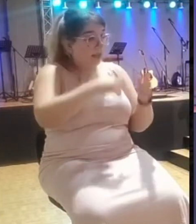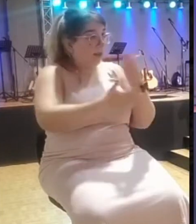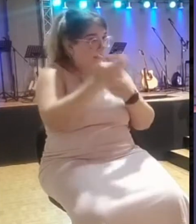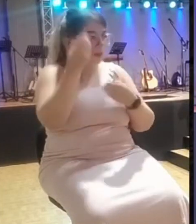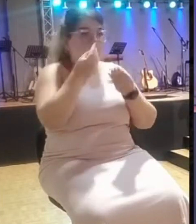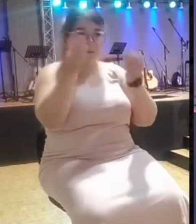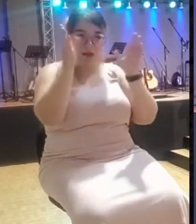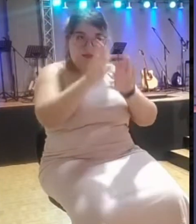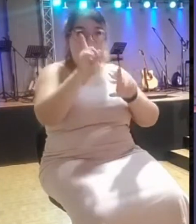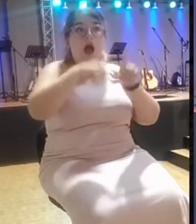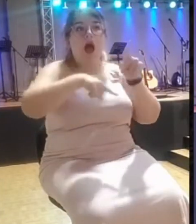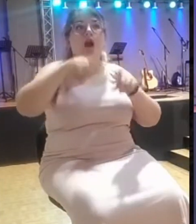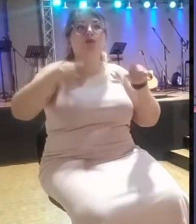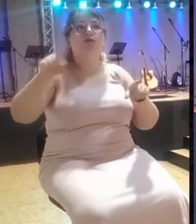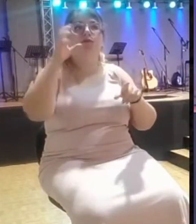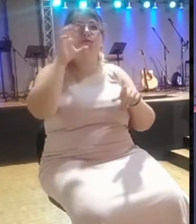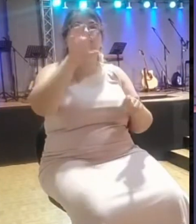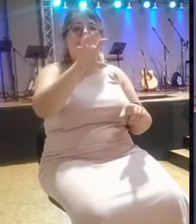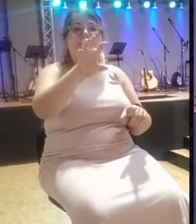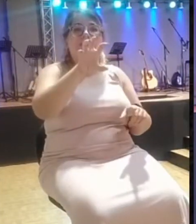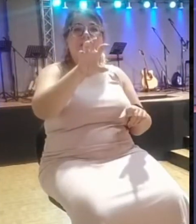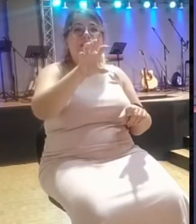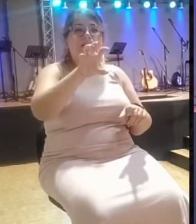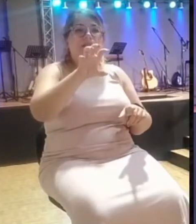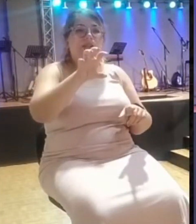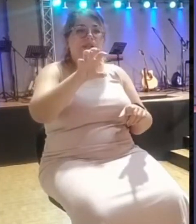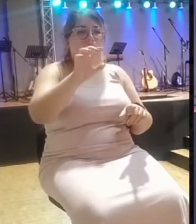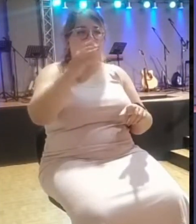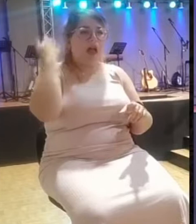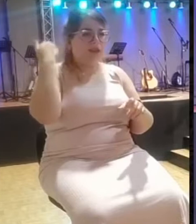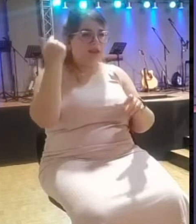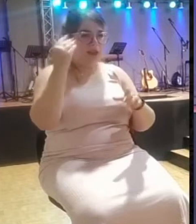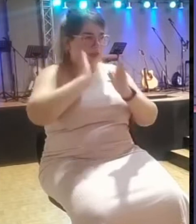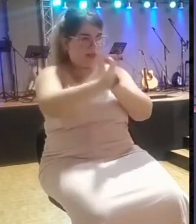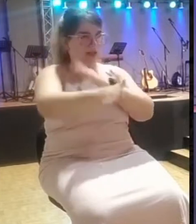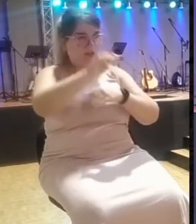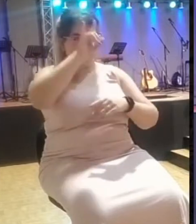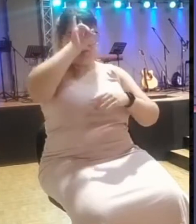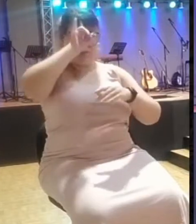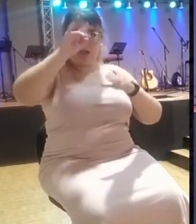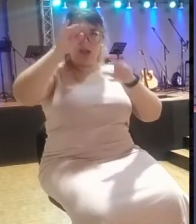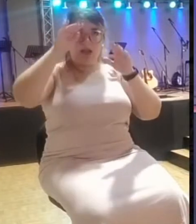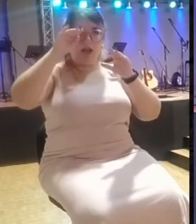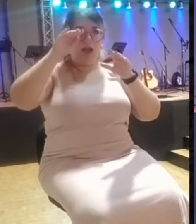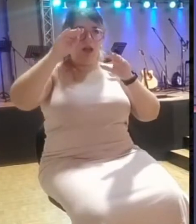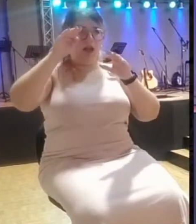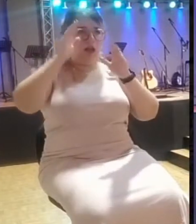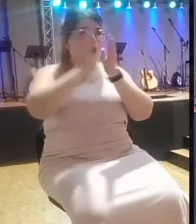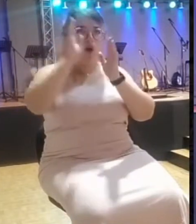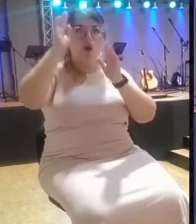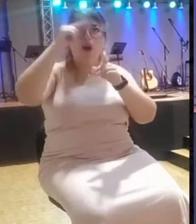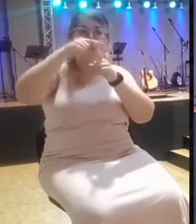en muchos países todavía, y antes, adoraban directamente a Satanás. Y también hacían inclusive hasta sacrificios humanos,